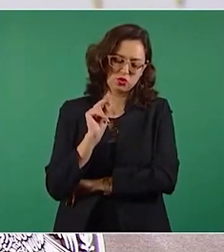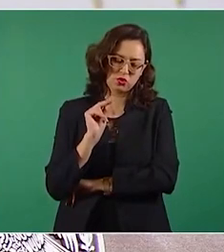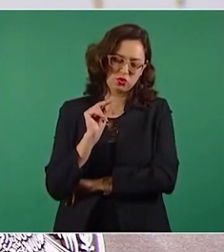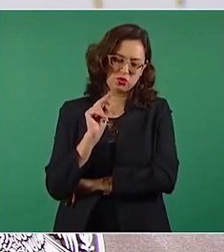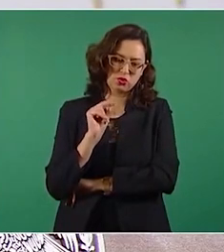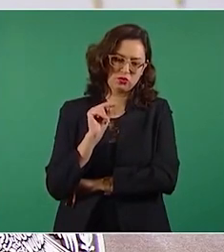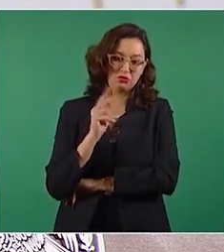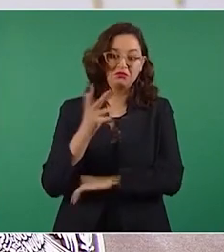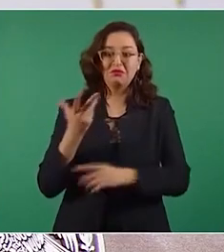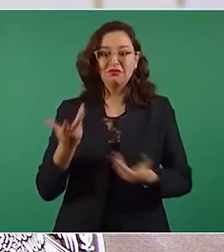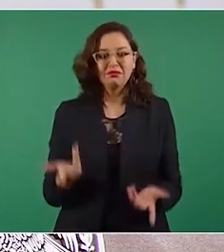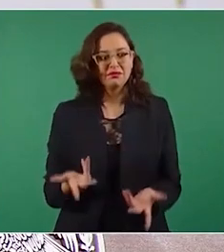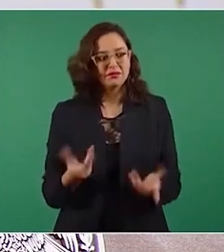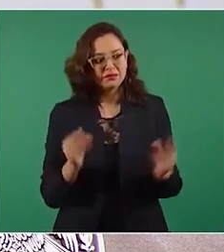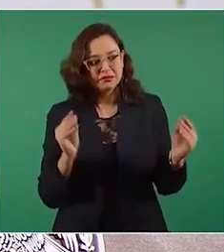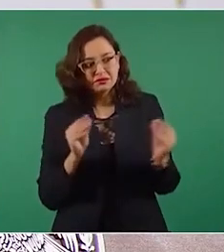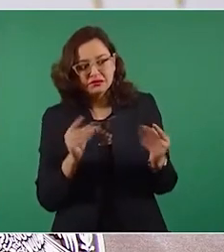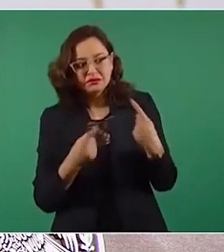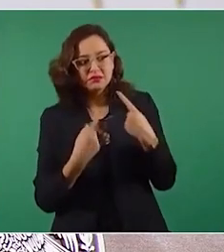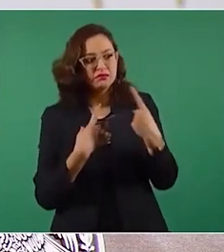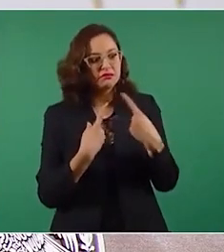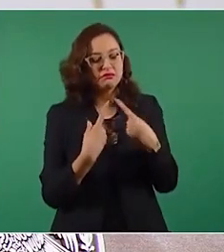todo es